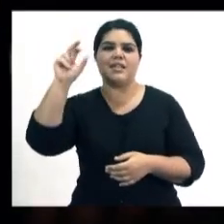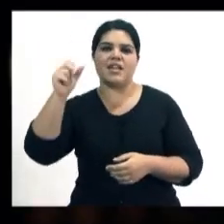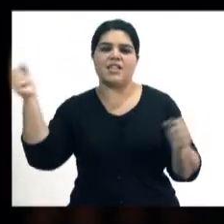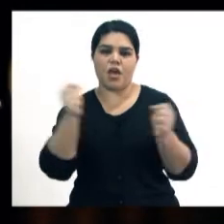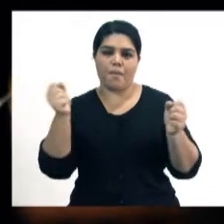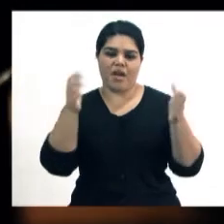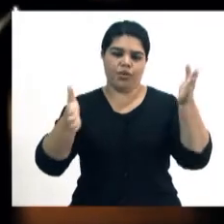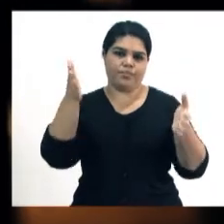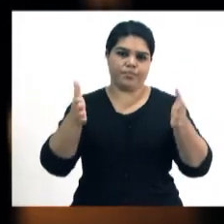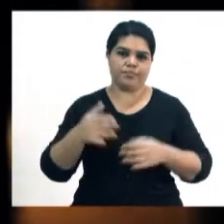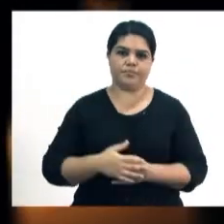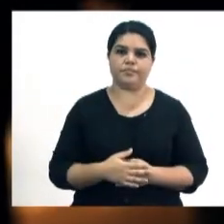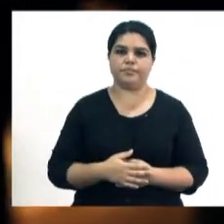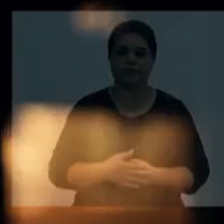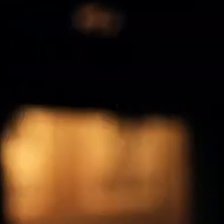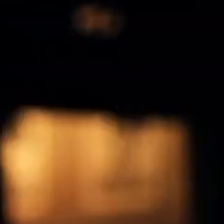y 30 de mayo.